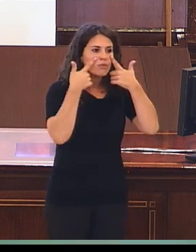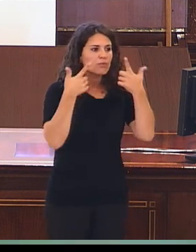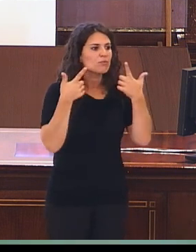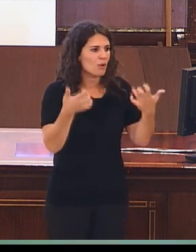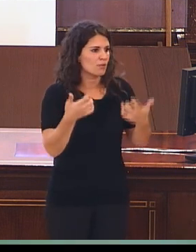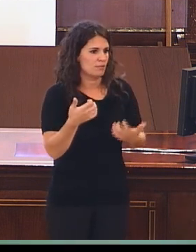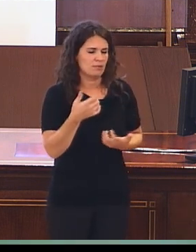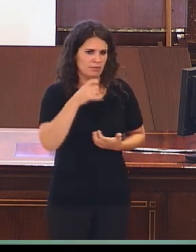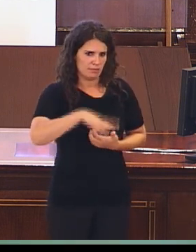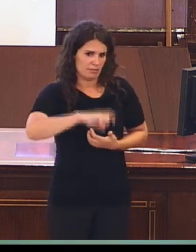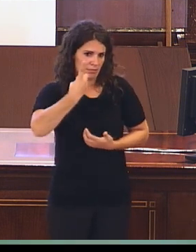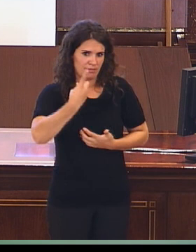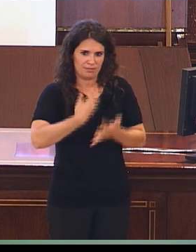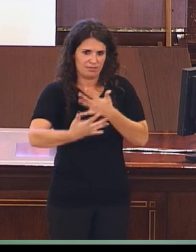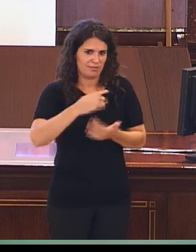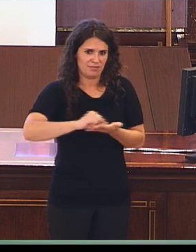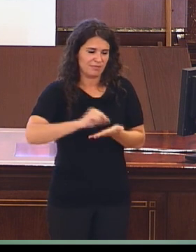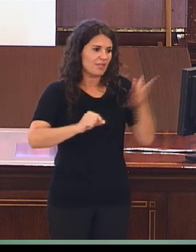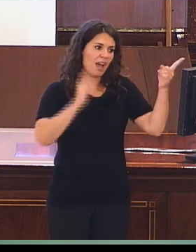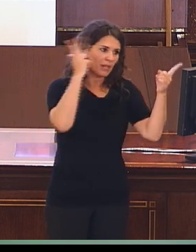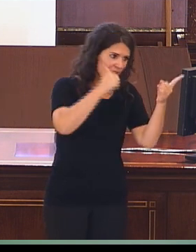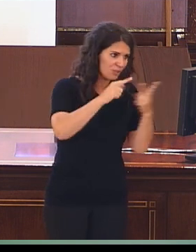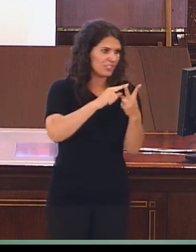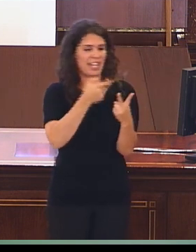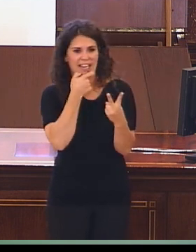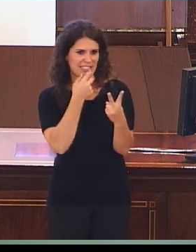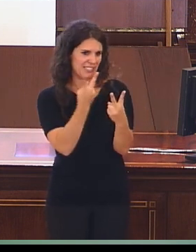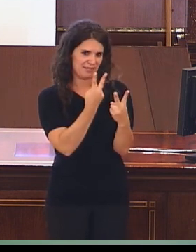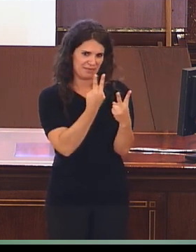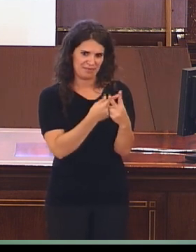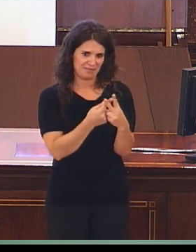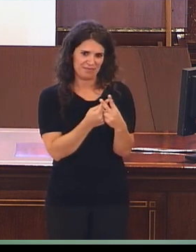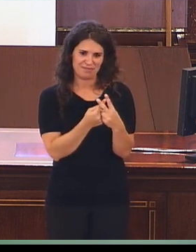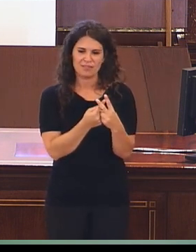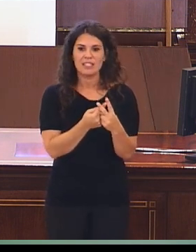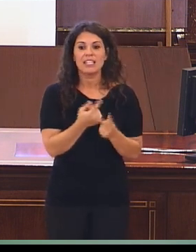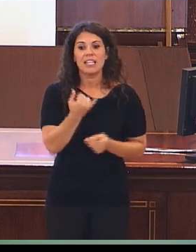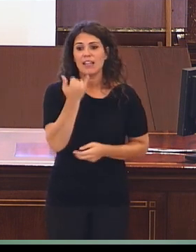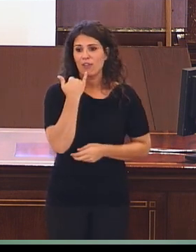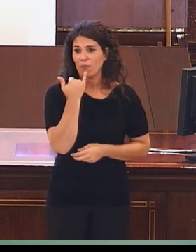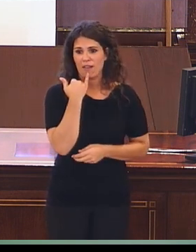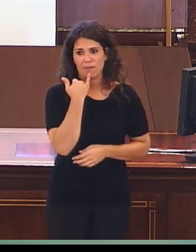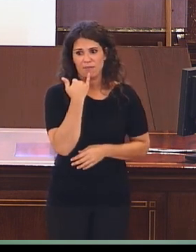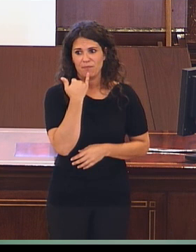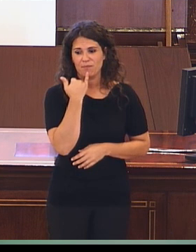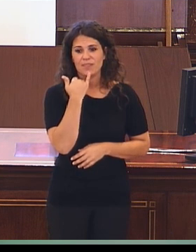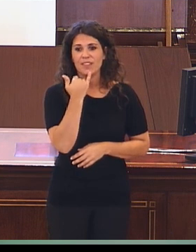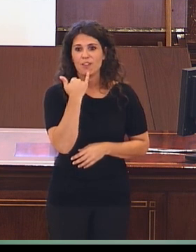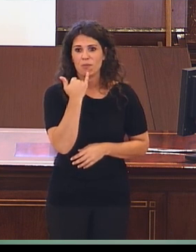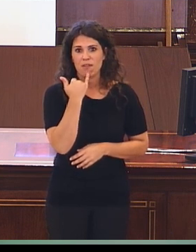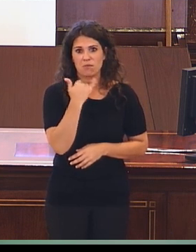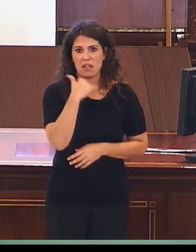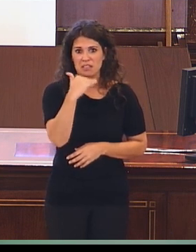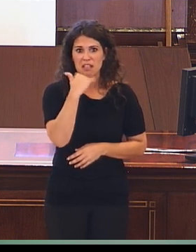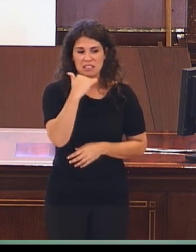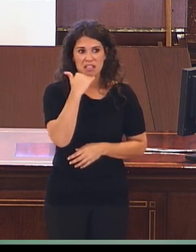por autores americanos y autores ingleses. En cuanto a idiomas, la mayoría, vamos, casi la totalidad de ellos,